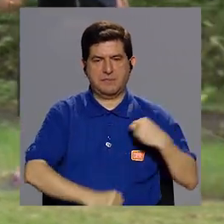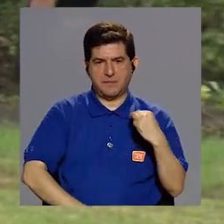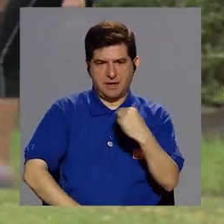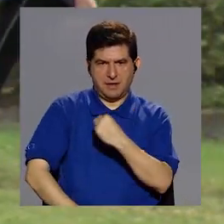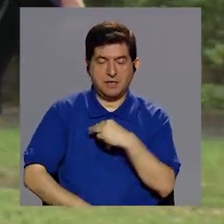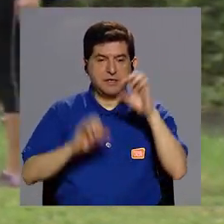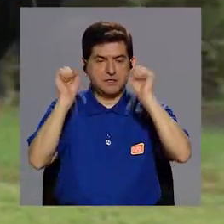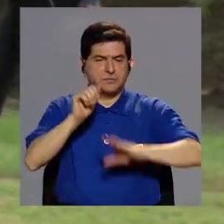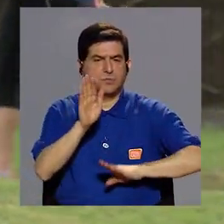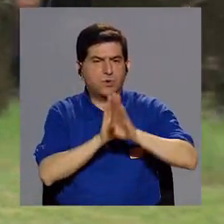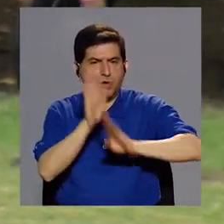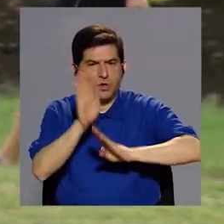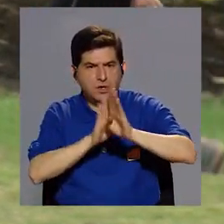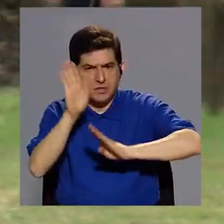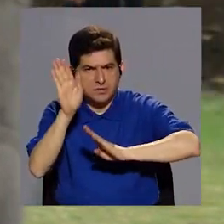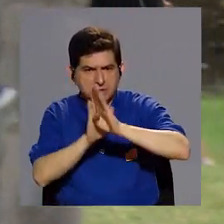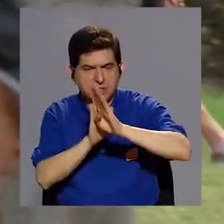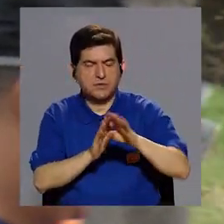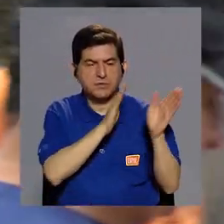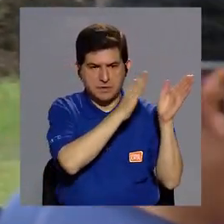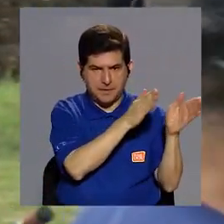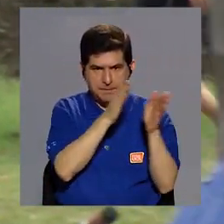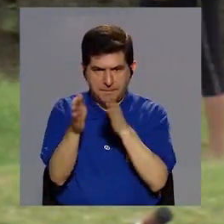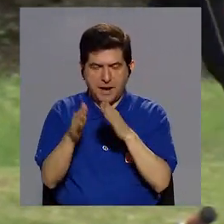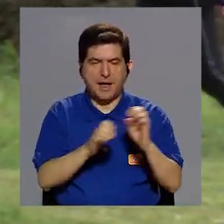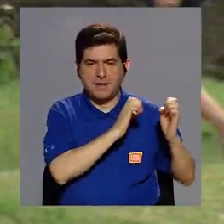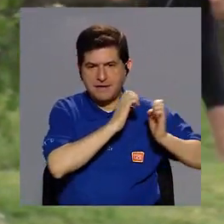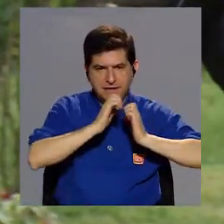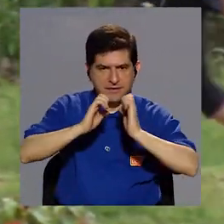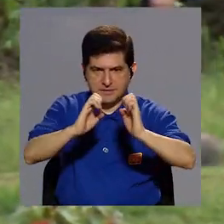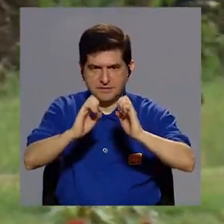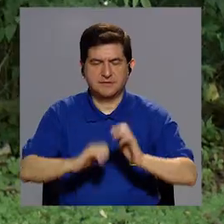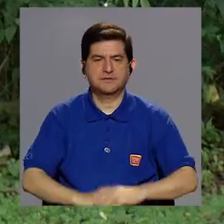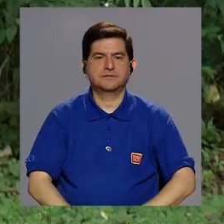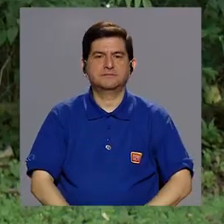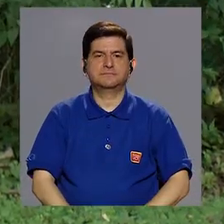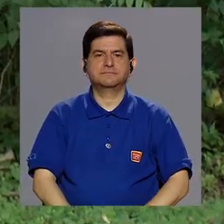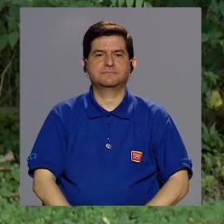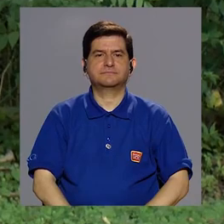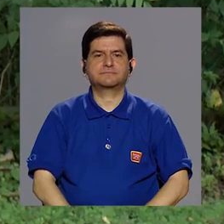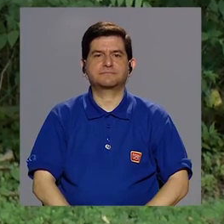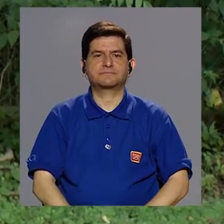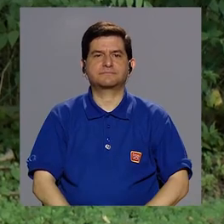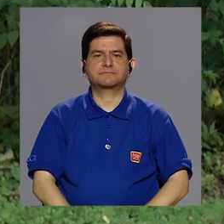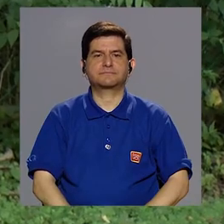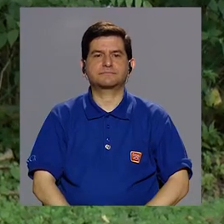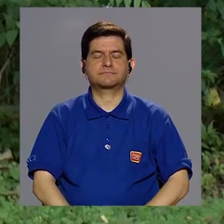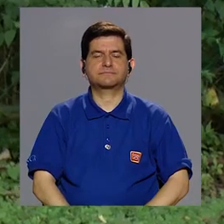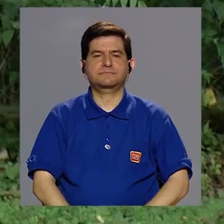para que se puedan desarrollar planes y estrategias. Entonces,